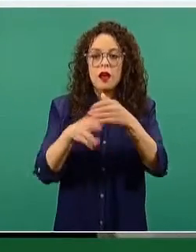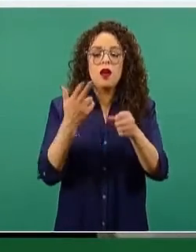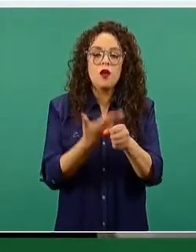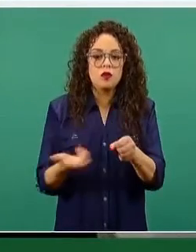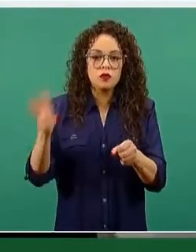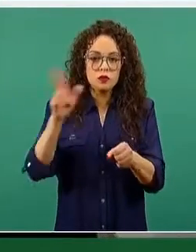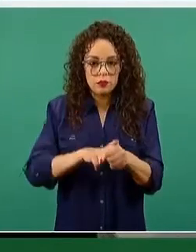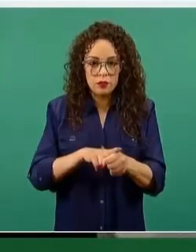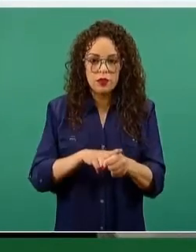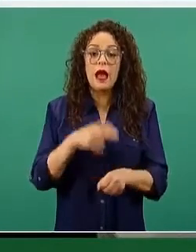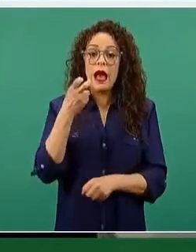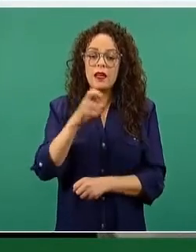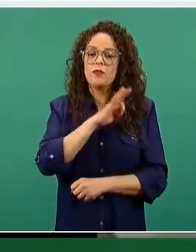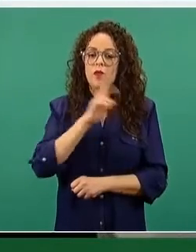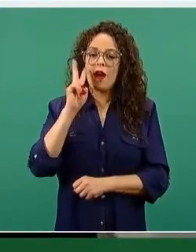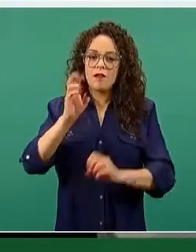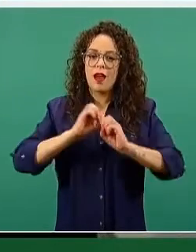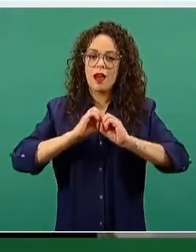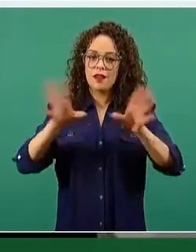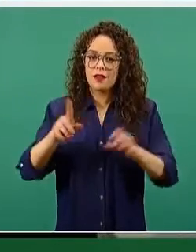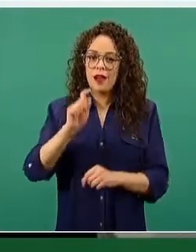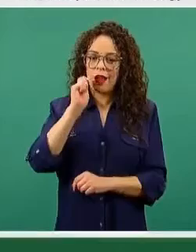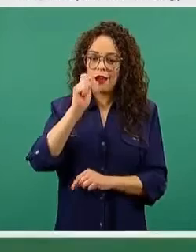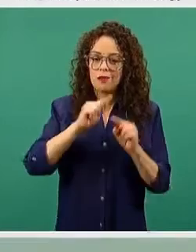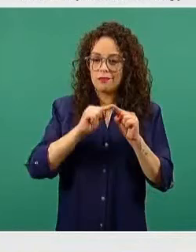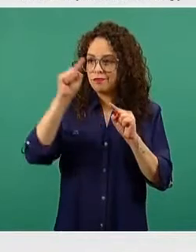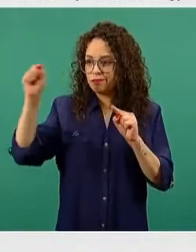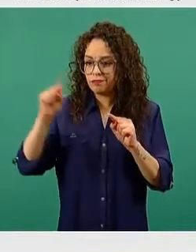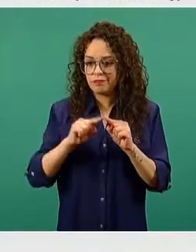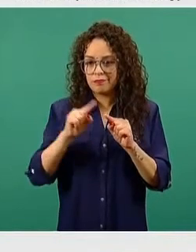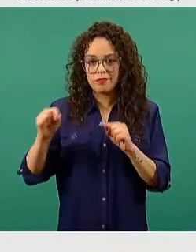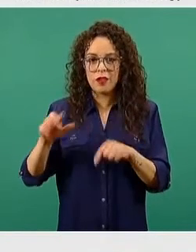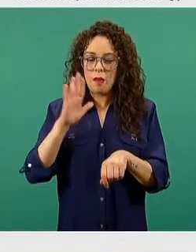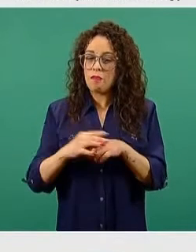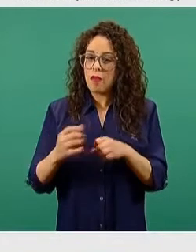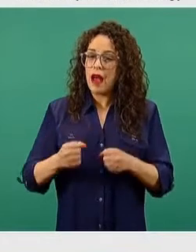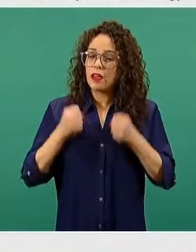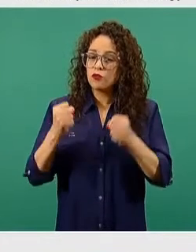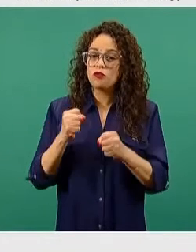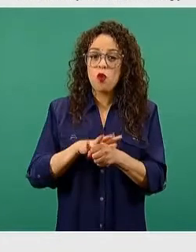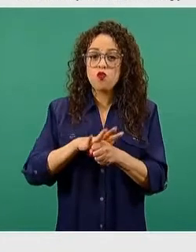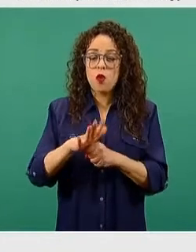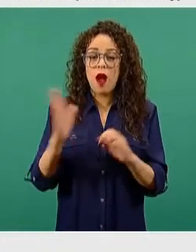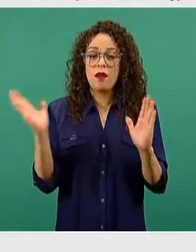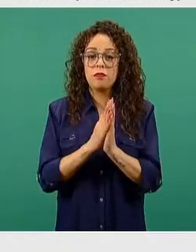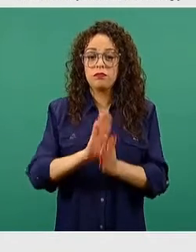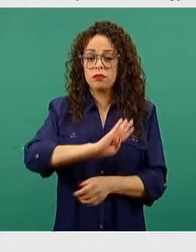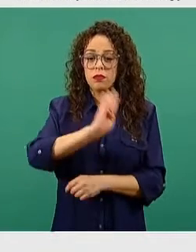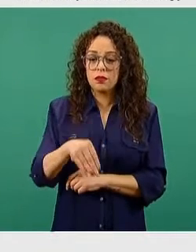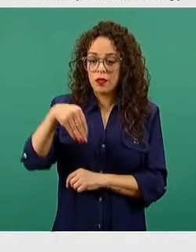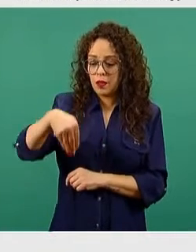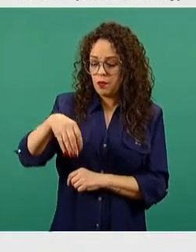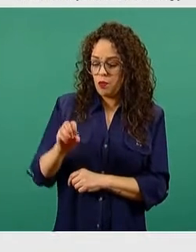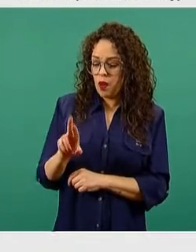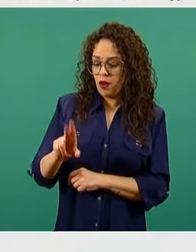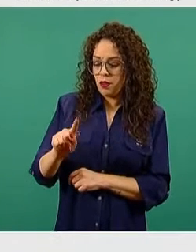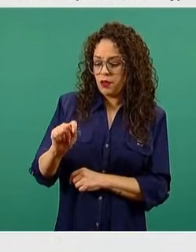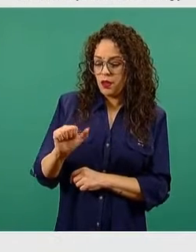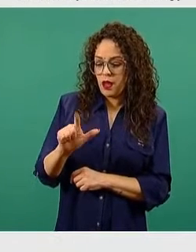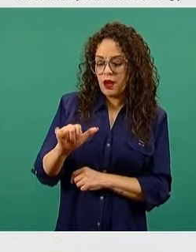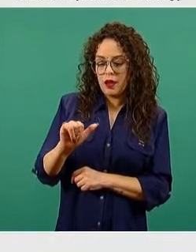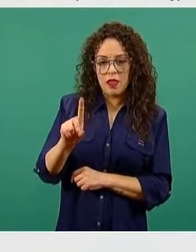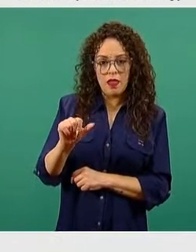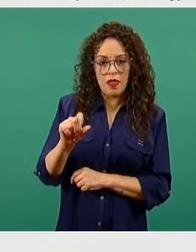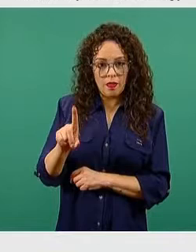se ven en las curvas del mayor impacto que es la mortalidad. Pero también en la misma curva de hospitalizaciones vemos este descenso